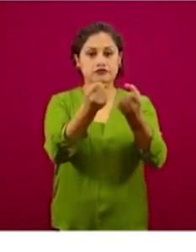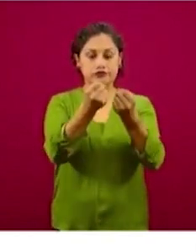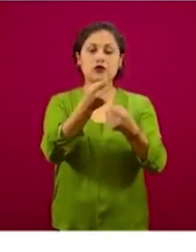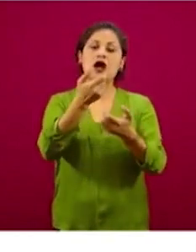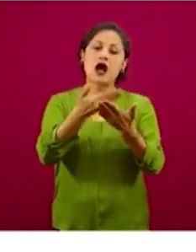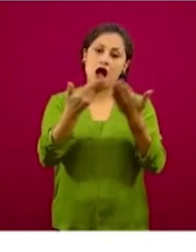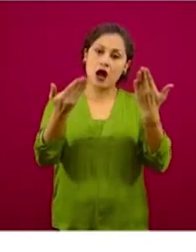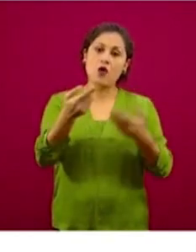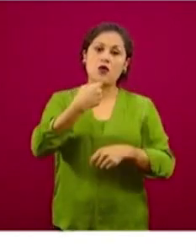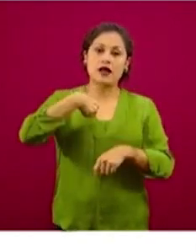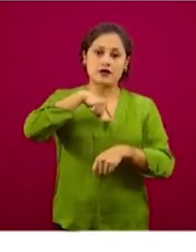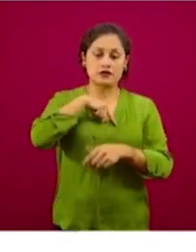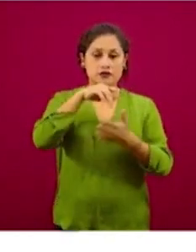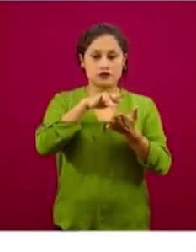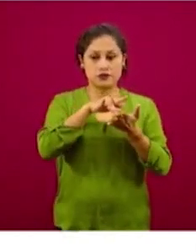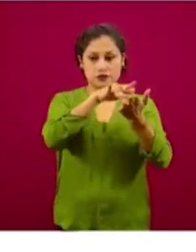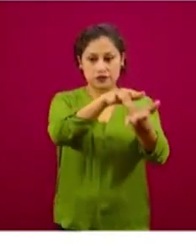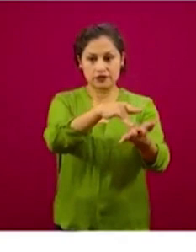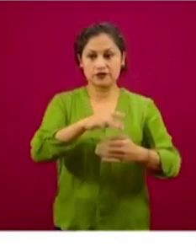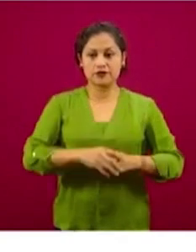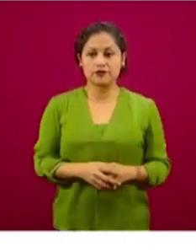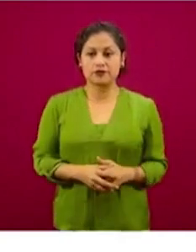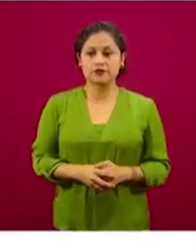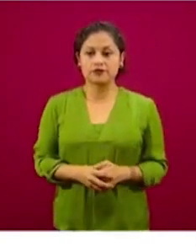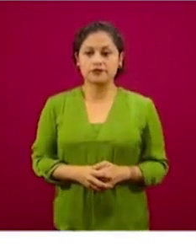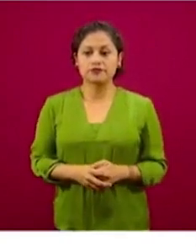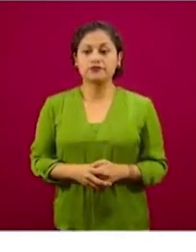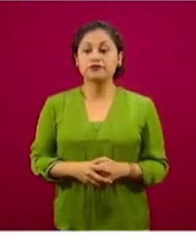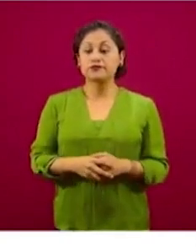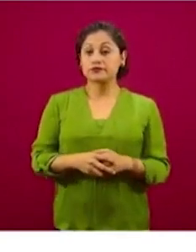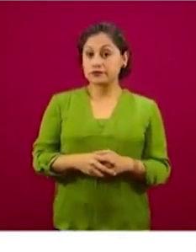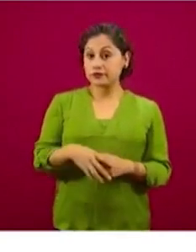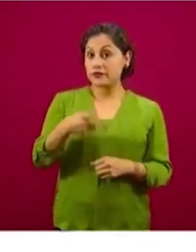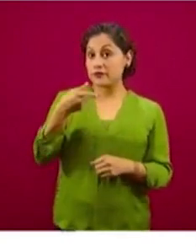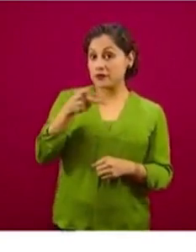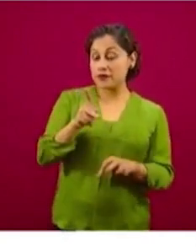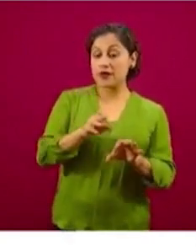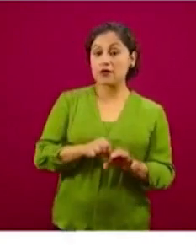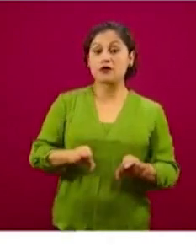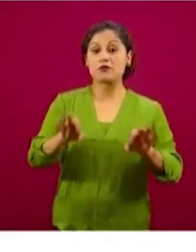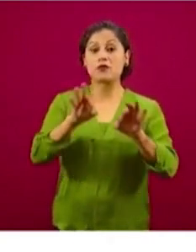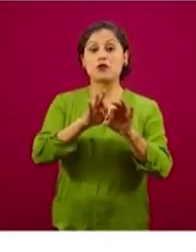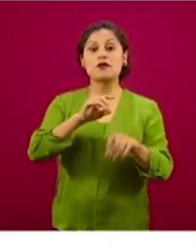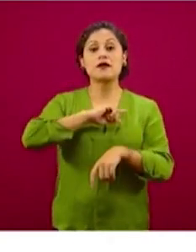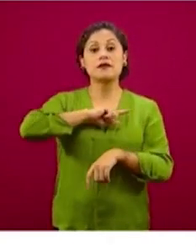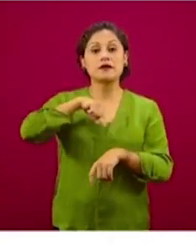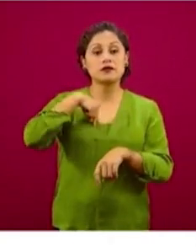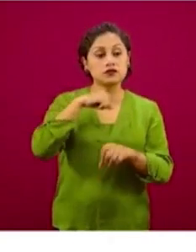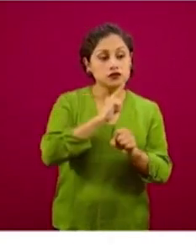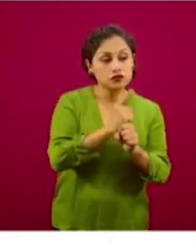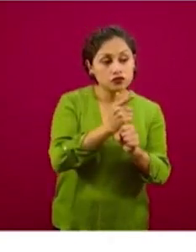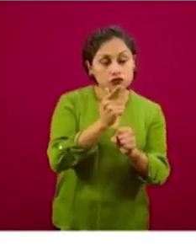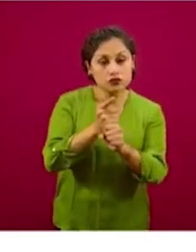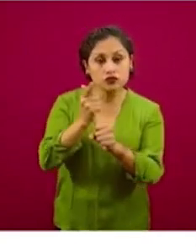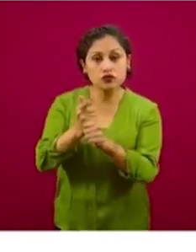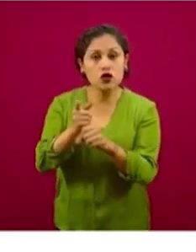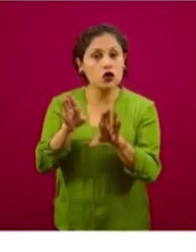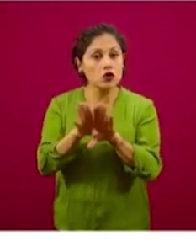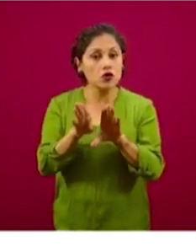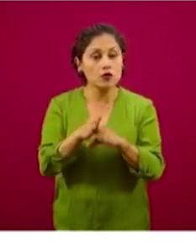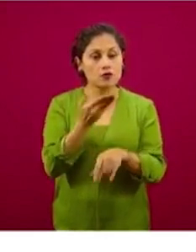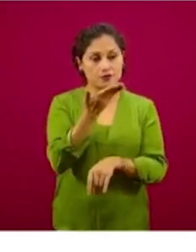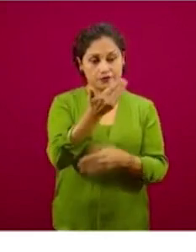habilitamos una plataforma para poderlos identificar, para que ellos se inscriban, se registren